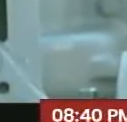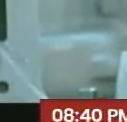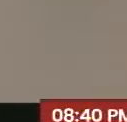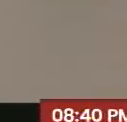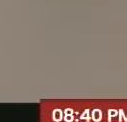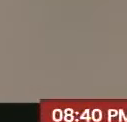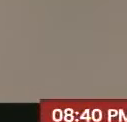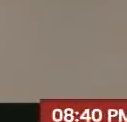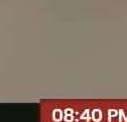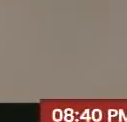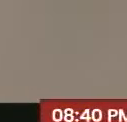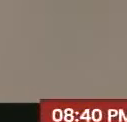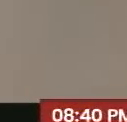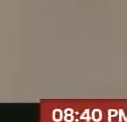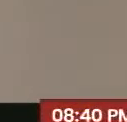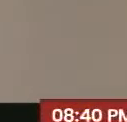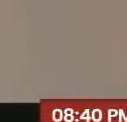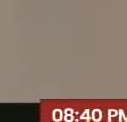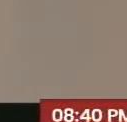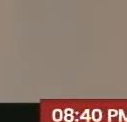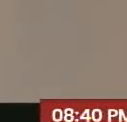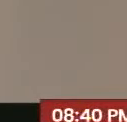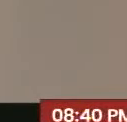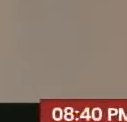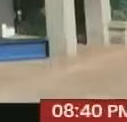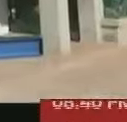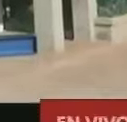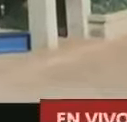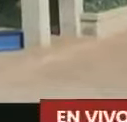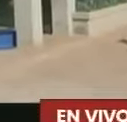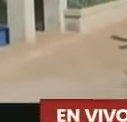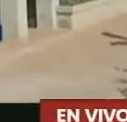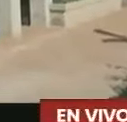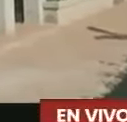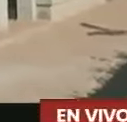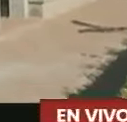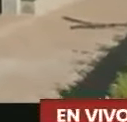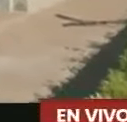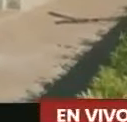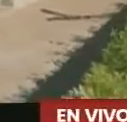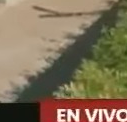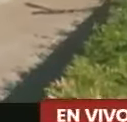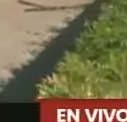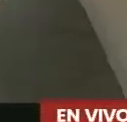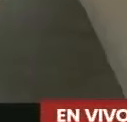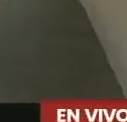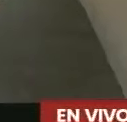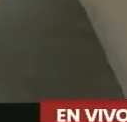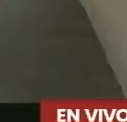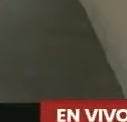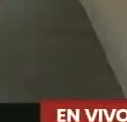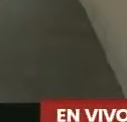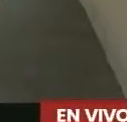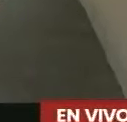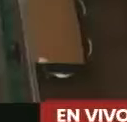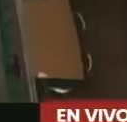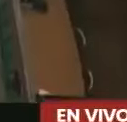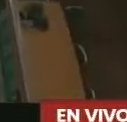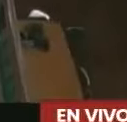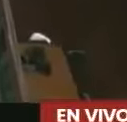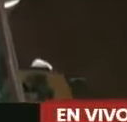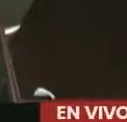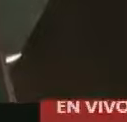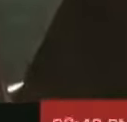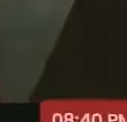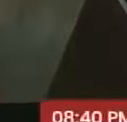de manejo de aire. La iluminación también se trabajó, varios de los pisos de granito se construyeron nuevamente.